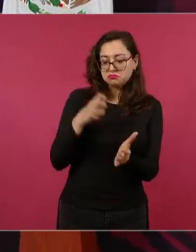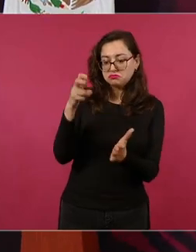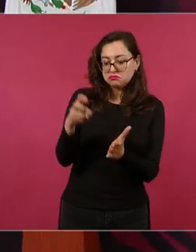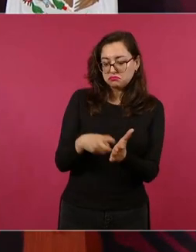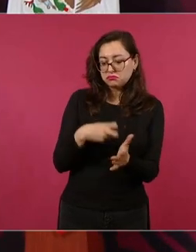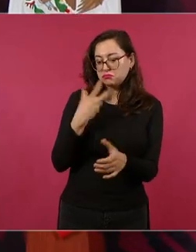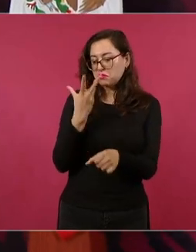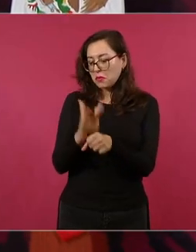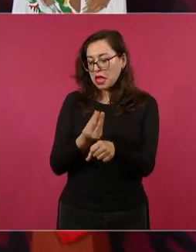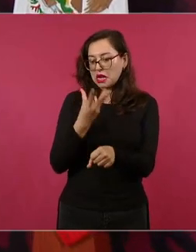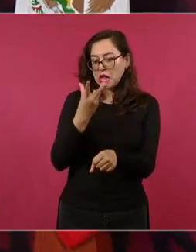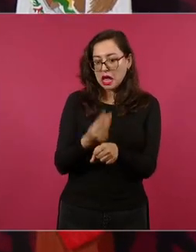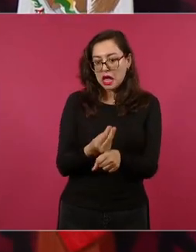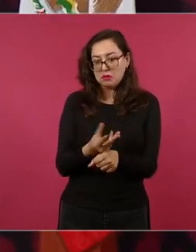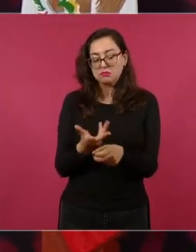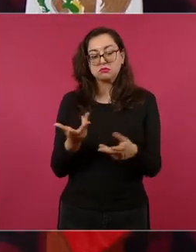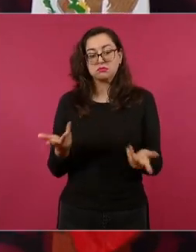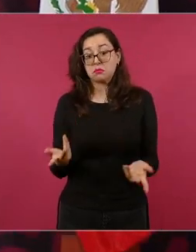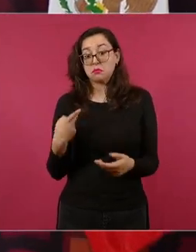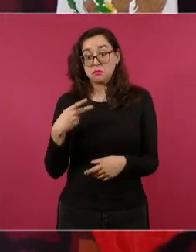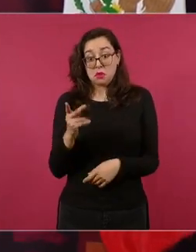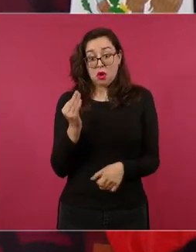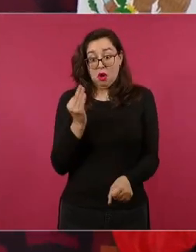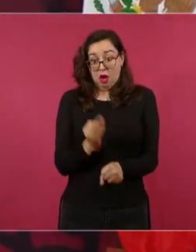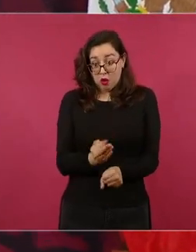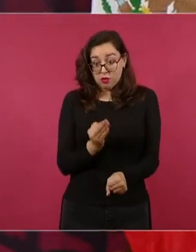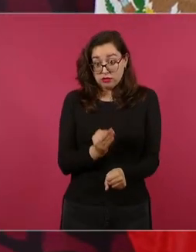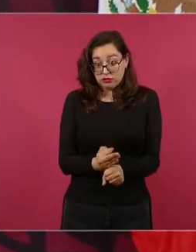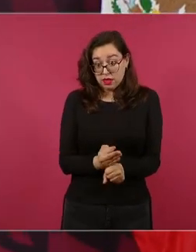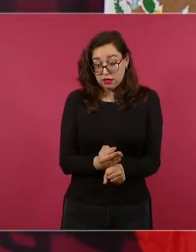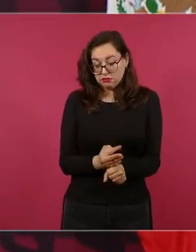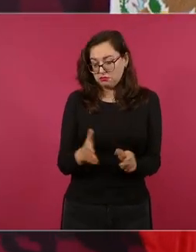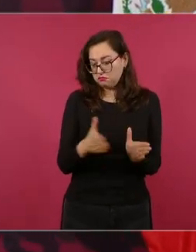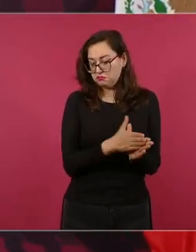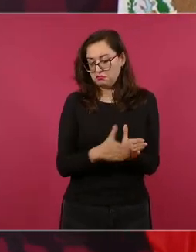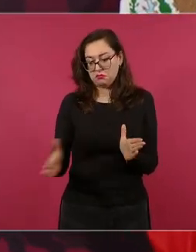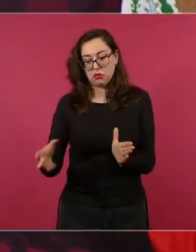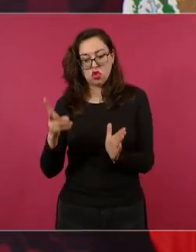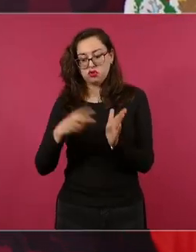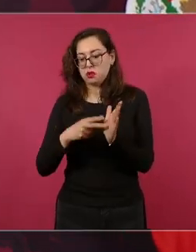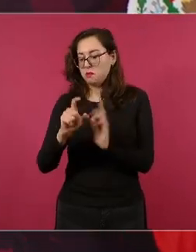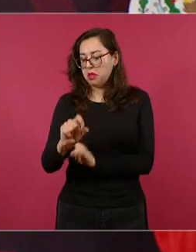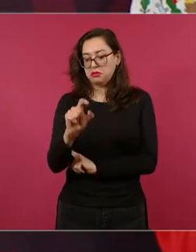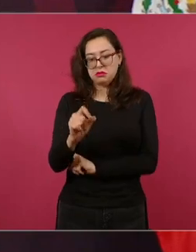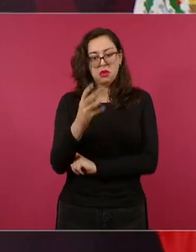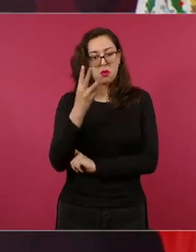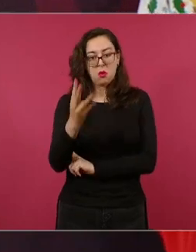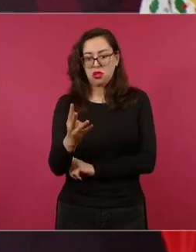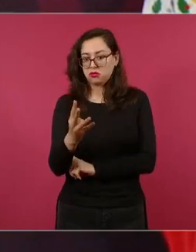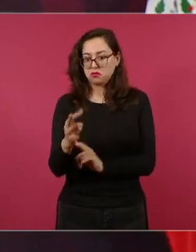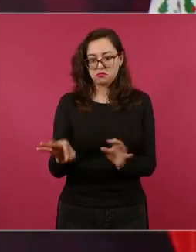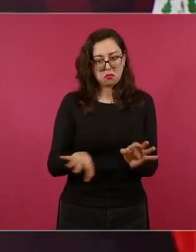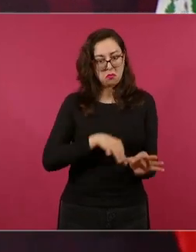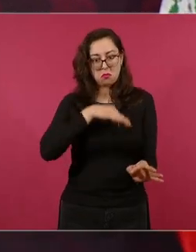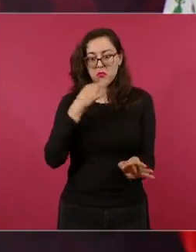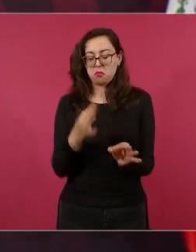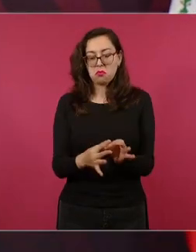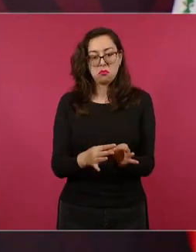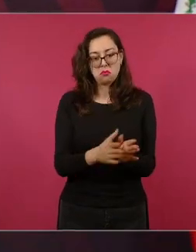pero está garantizado hasta diciembre incluso acaban de